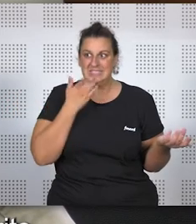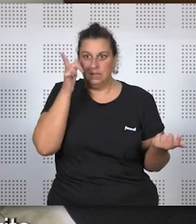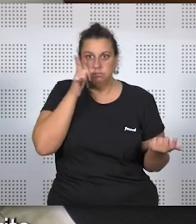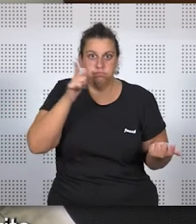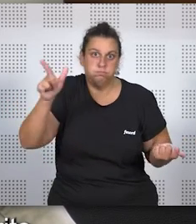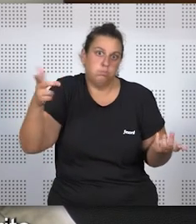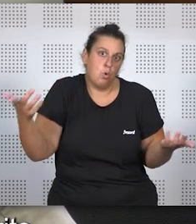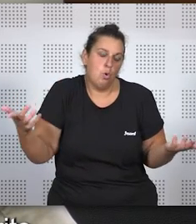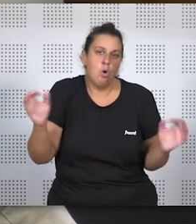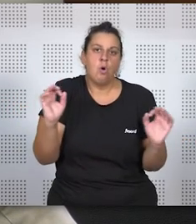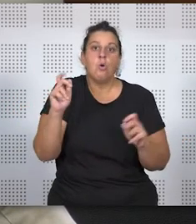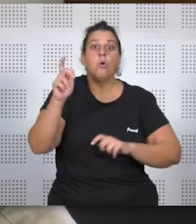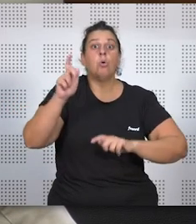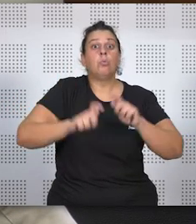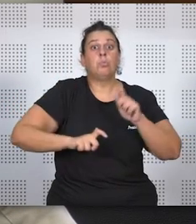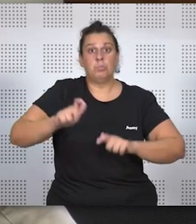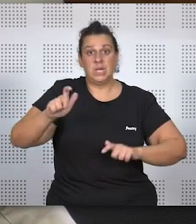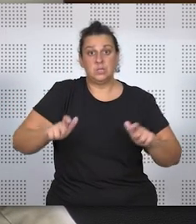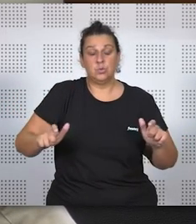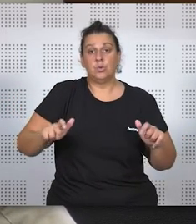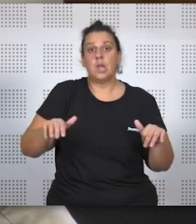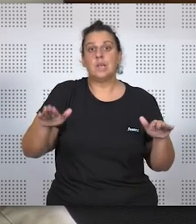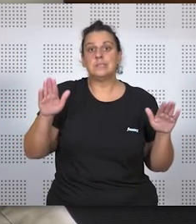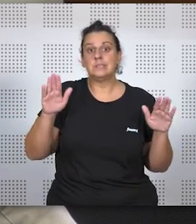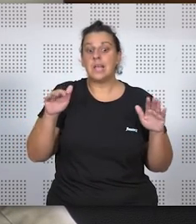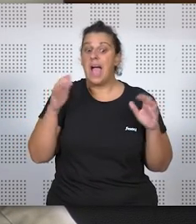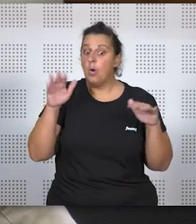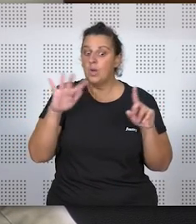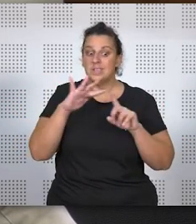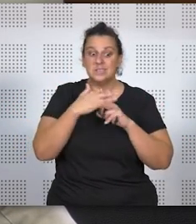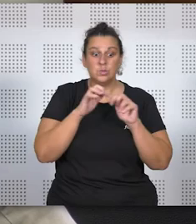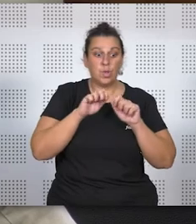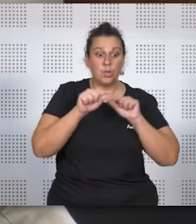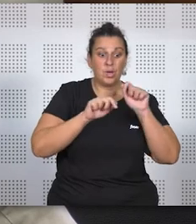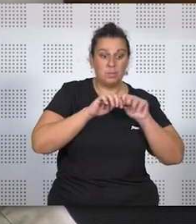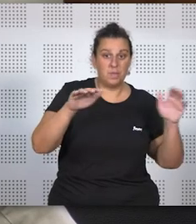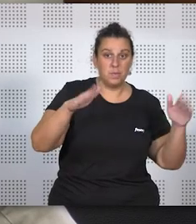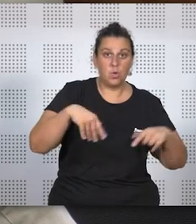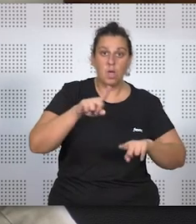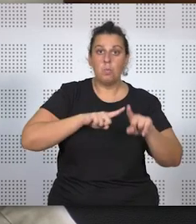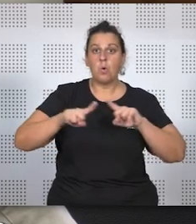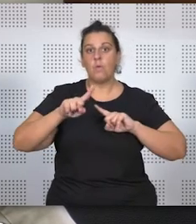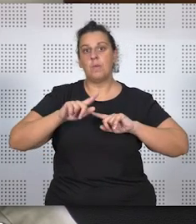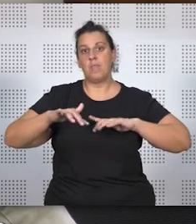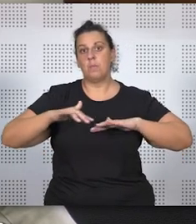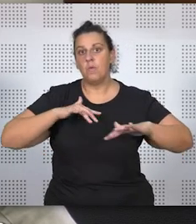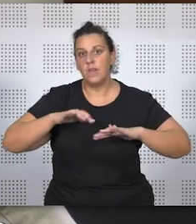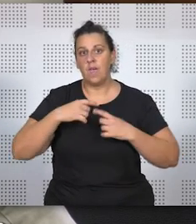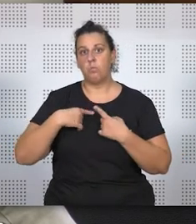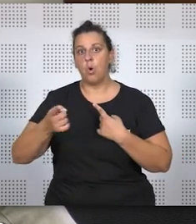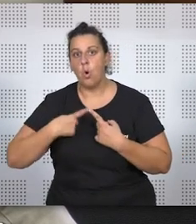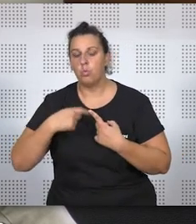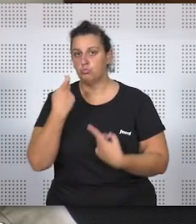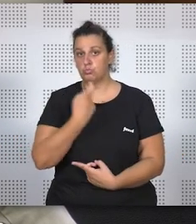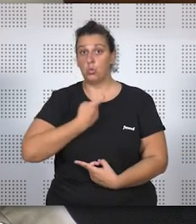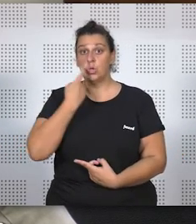o para aquellas personas que, no estando en una situación de epidemia, tengan problemas de movilidad o desplazamiento. Claro, eso les facilitaría